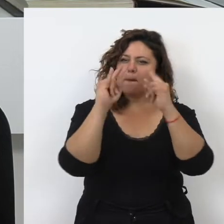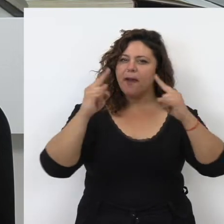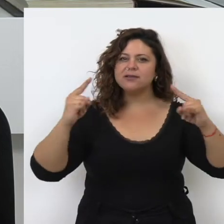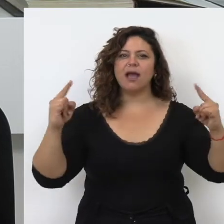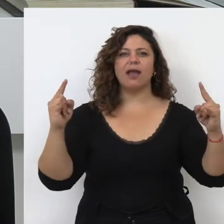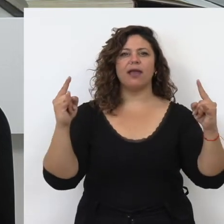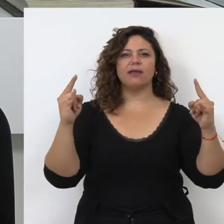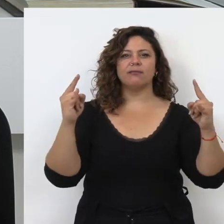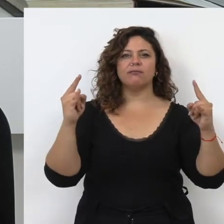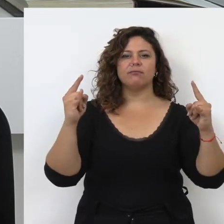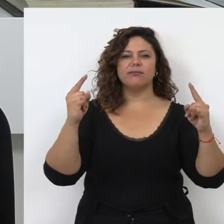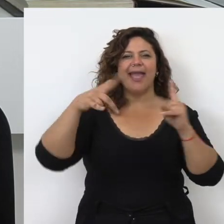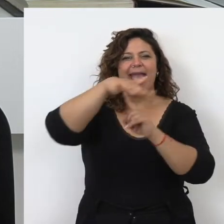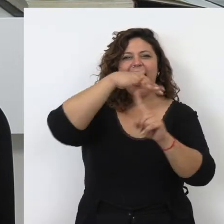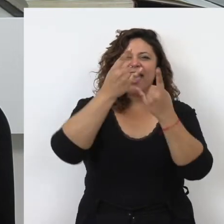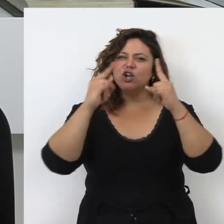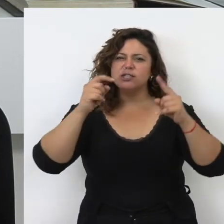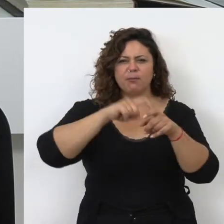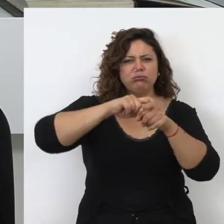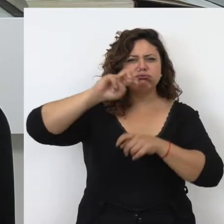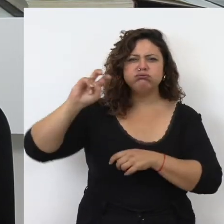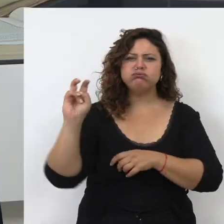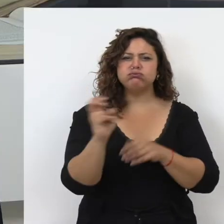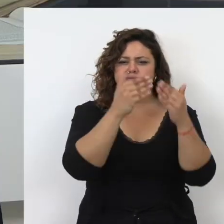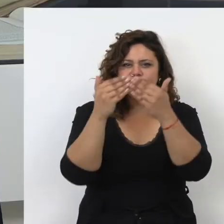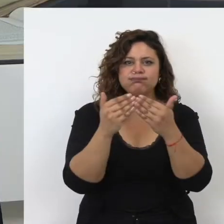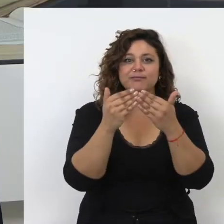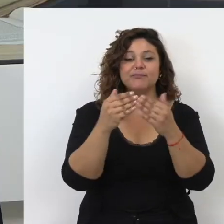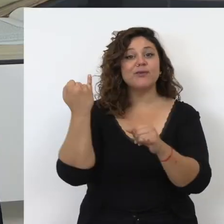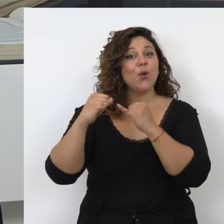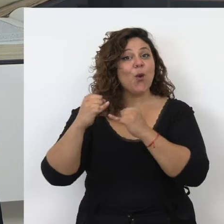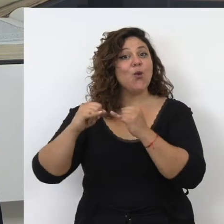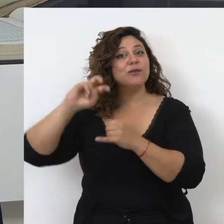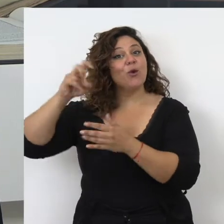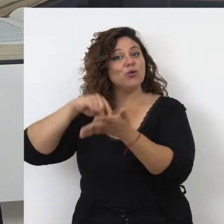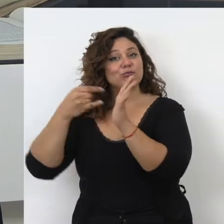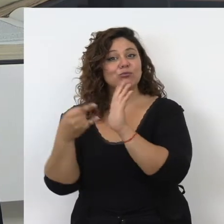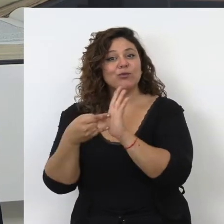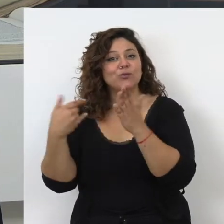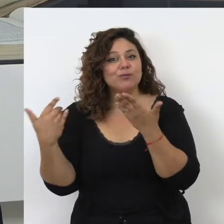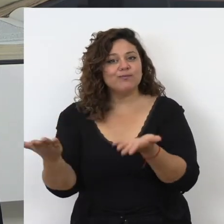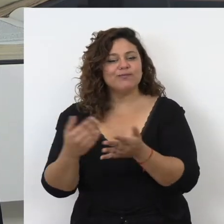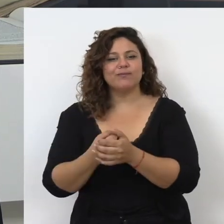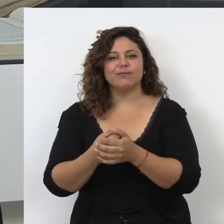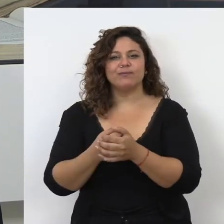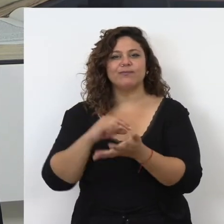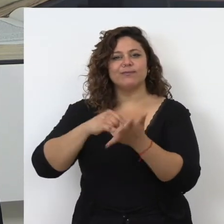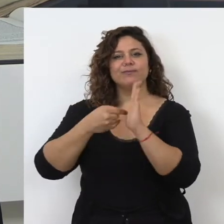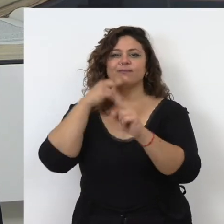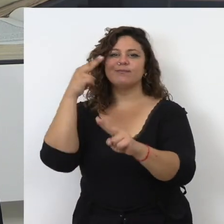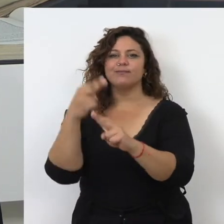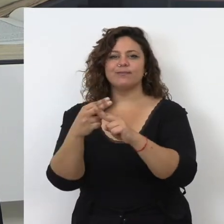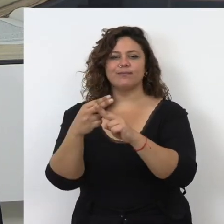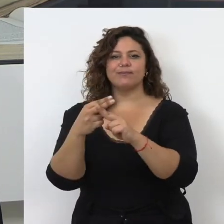paisaje en diversos ecosistemas. Y por último, formo parte de un